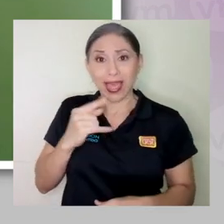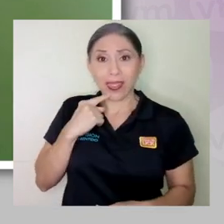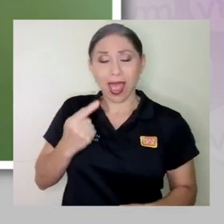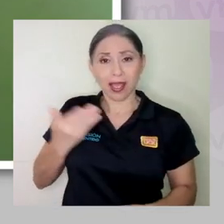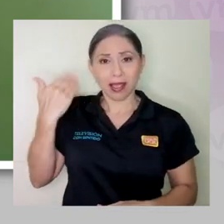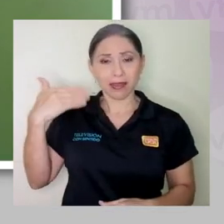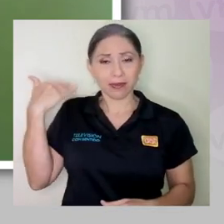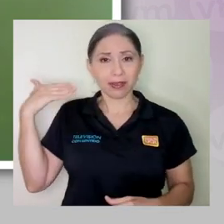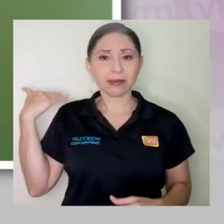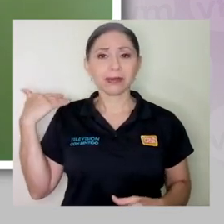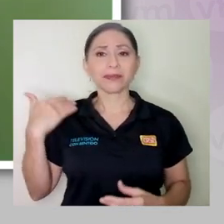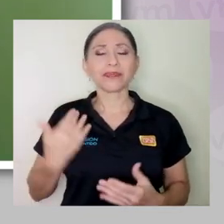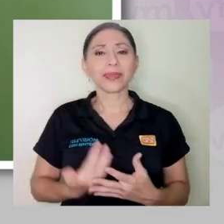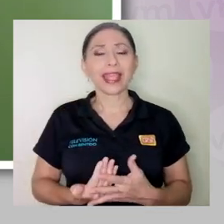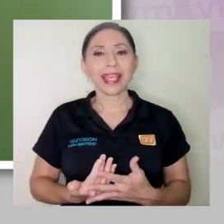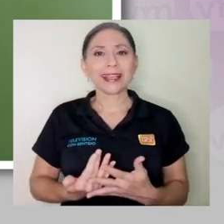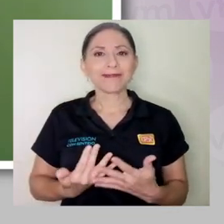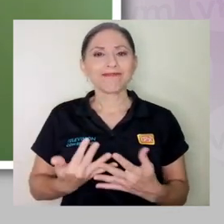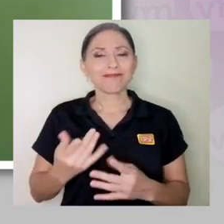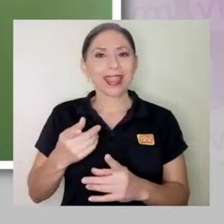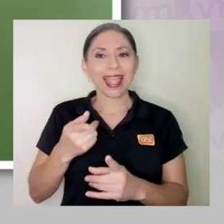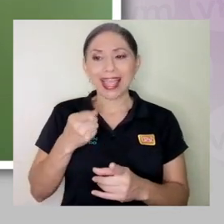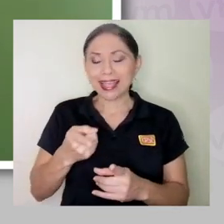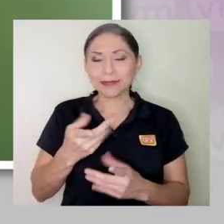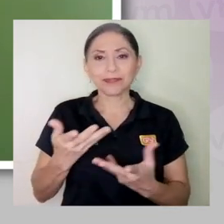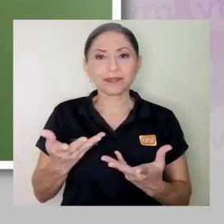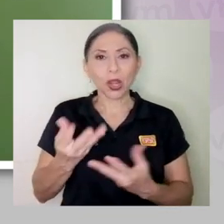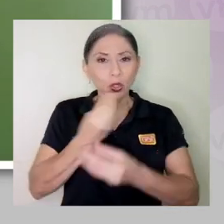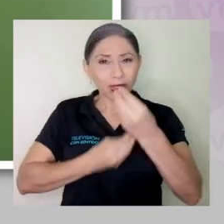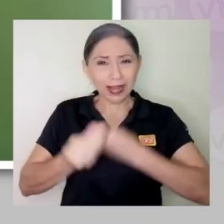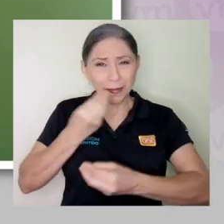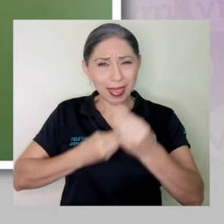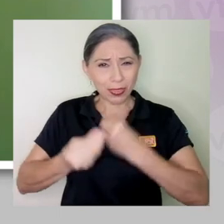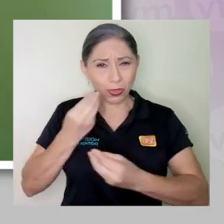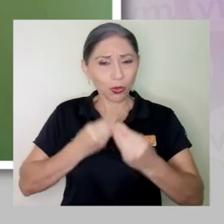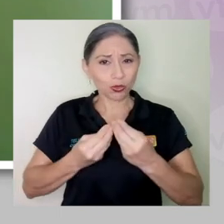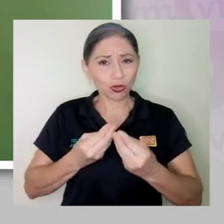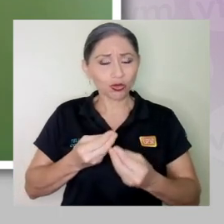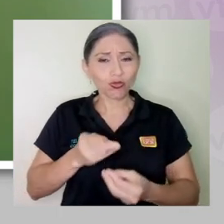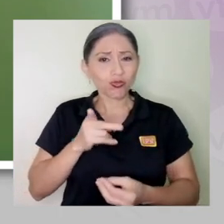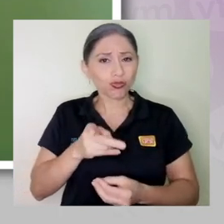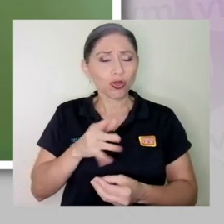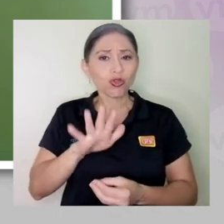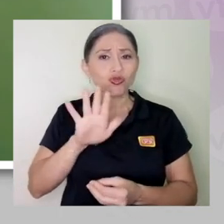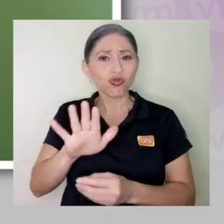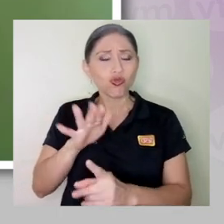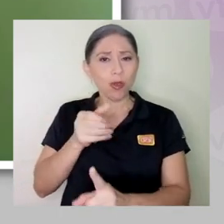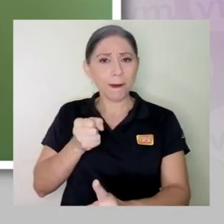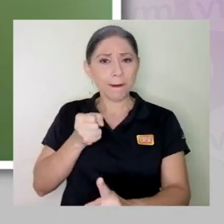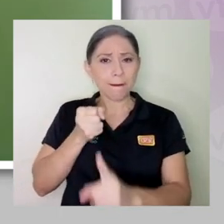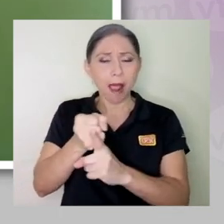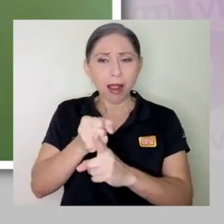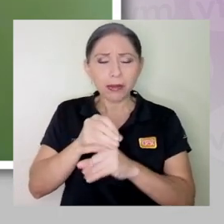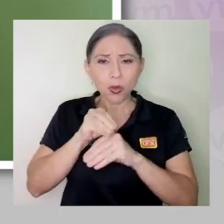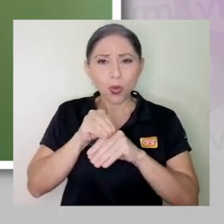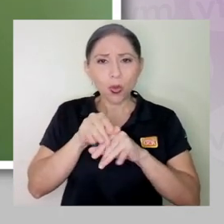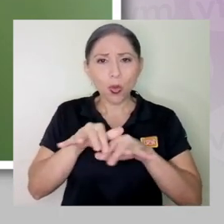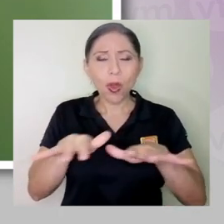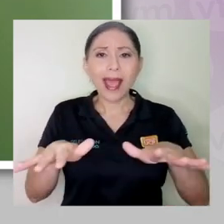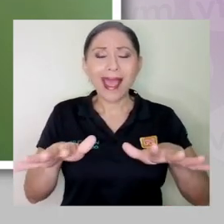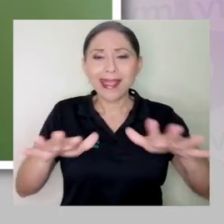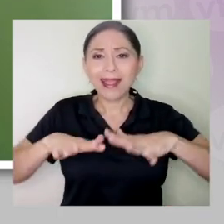El impacto que generan los alimentos como tal en el ambiente